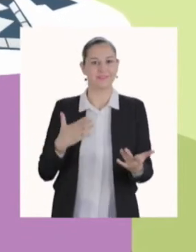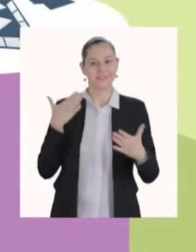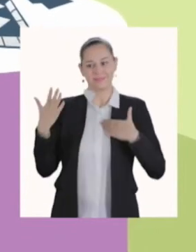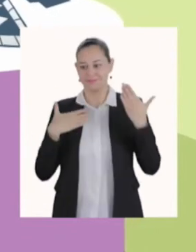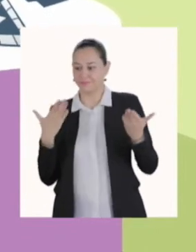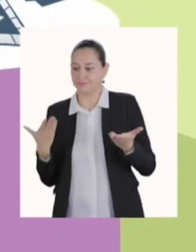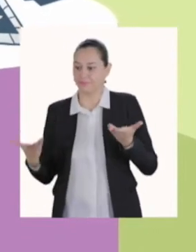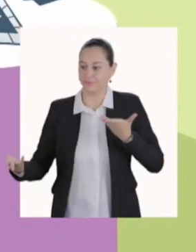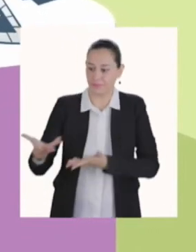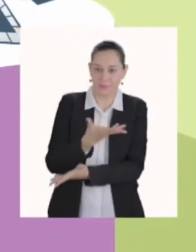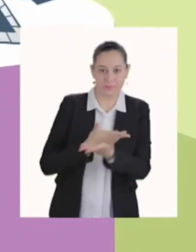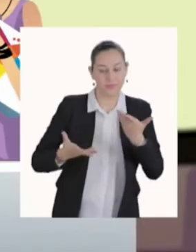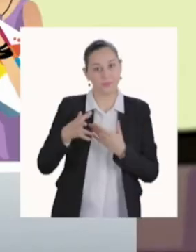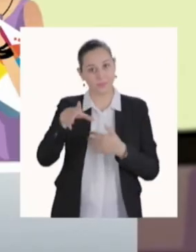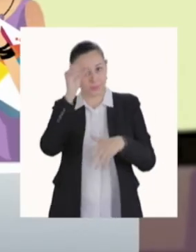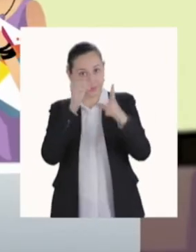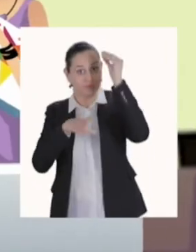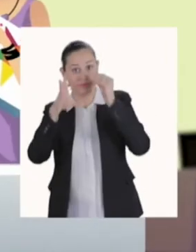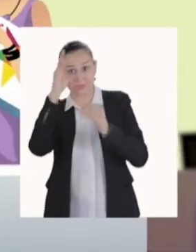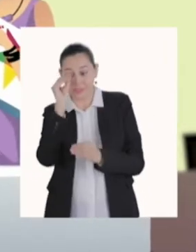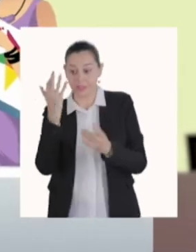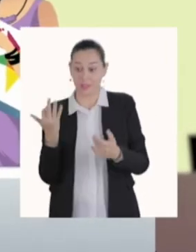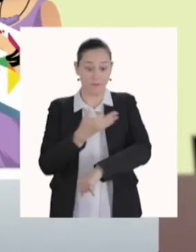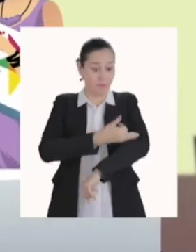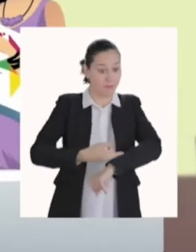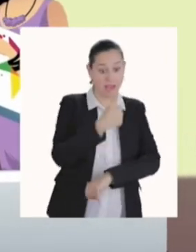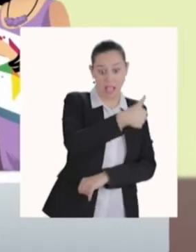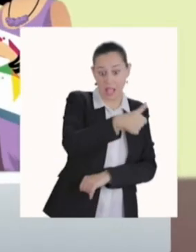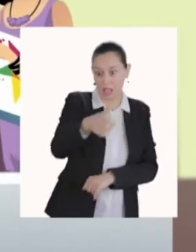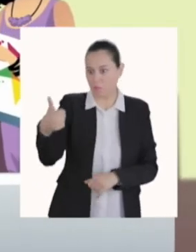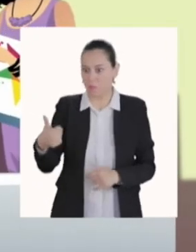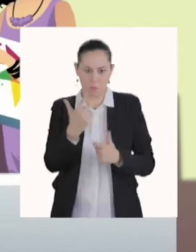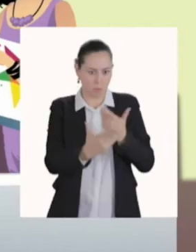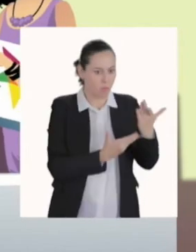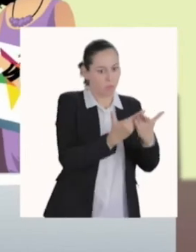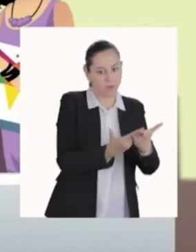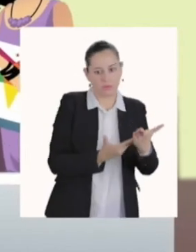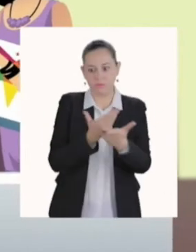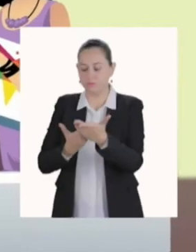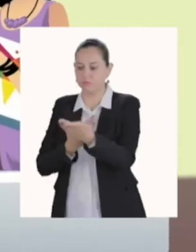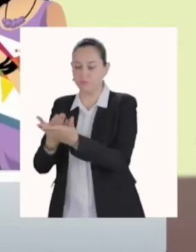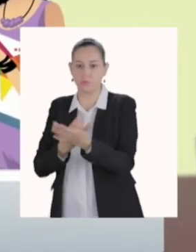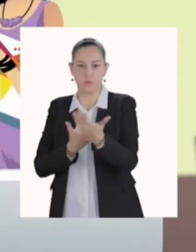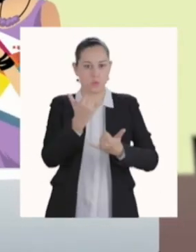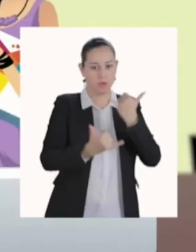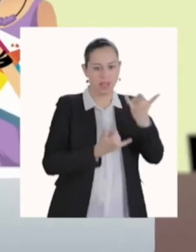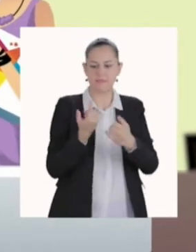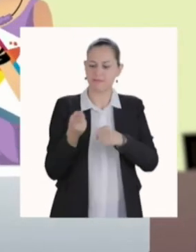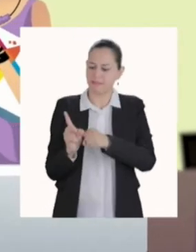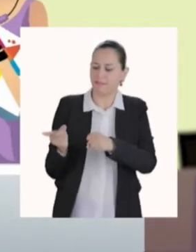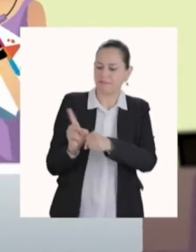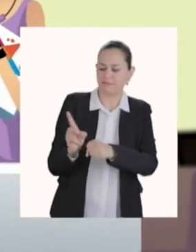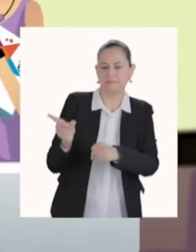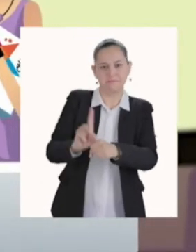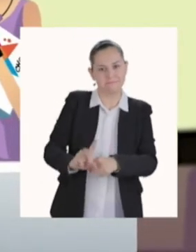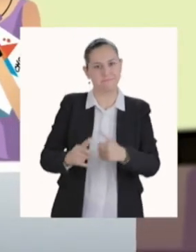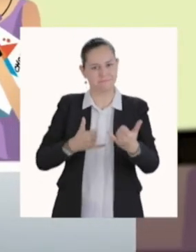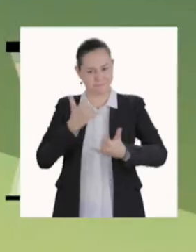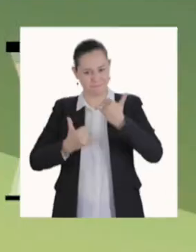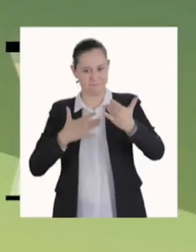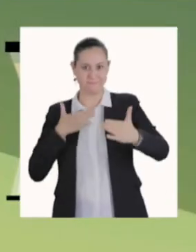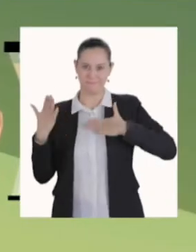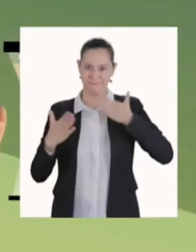convivencia y el aprendizaje. Que cada miembro de la familia proponga un juego y encuentren el mejor momento de cada día para disfrutarlo.